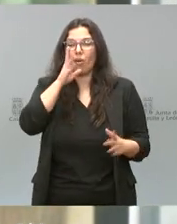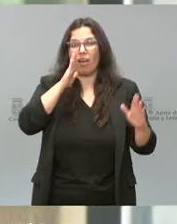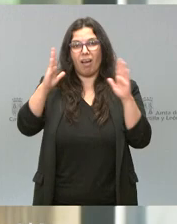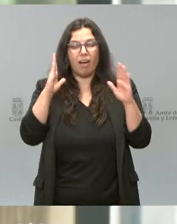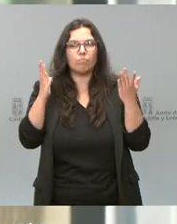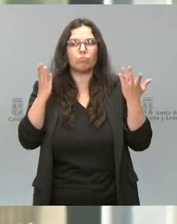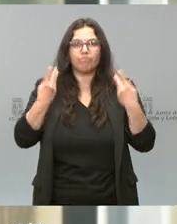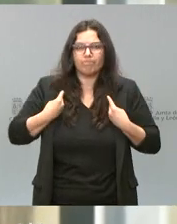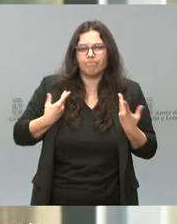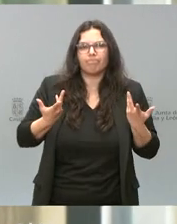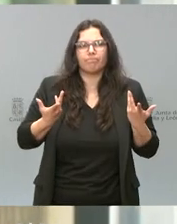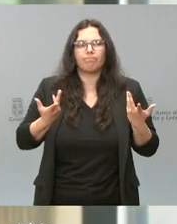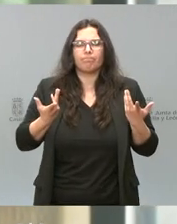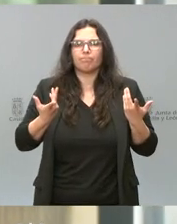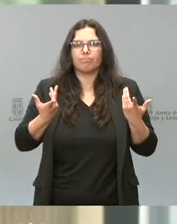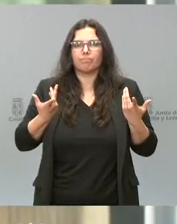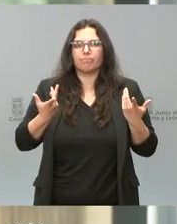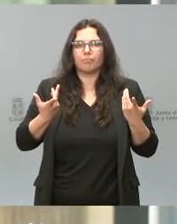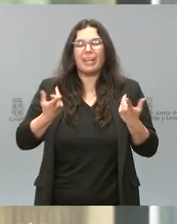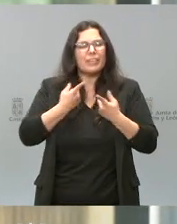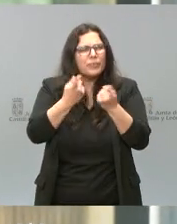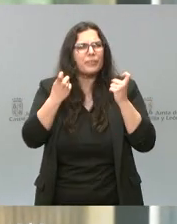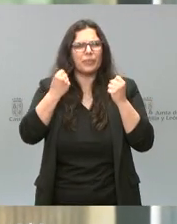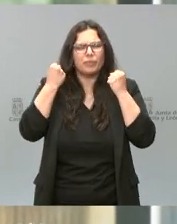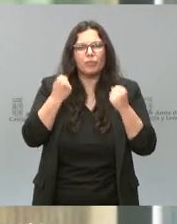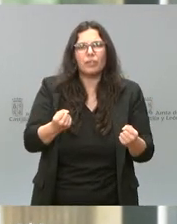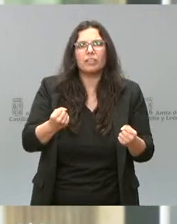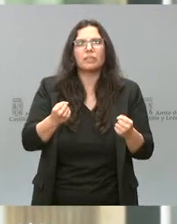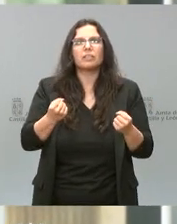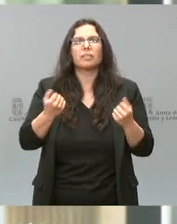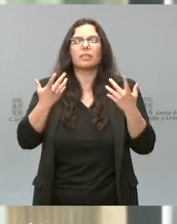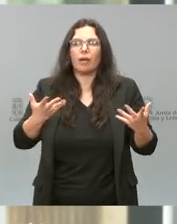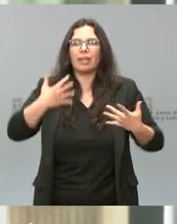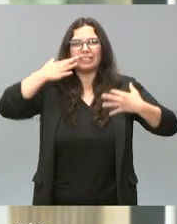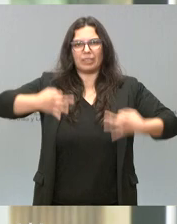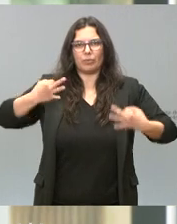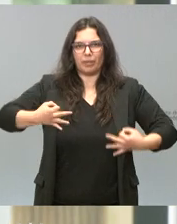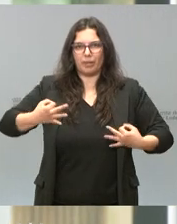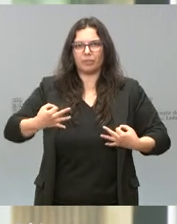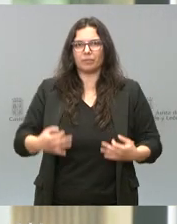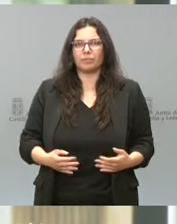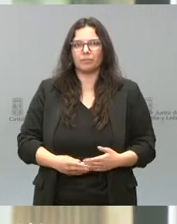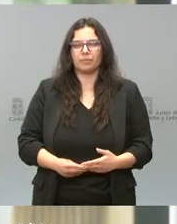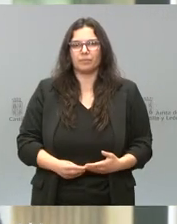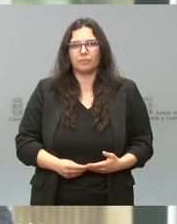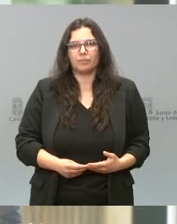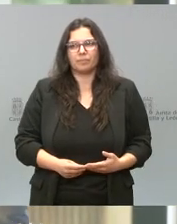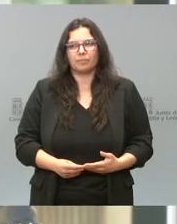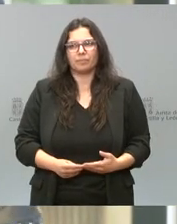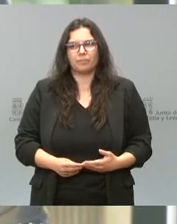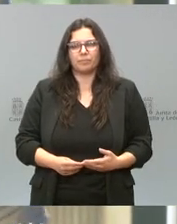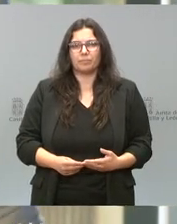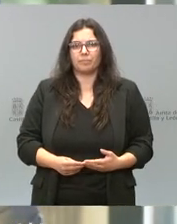encontramos sobre todo es muy pero que es muy necesario precisamente que existan certezas. Y créanme, las certezas